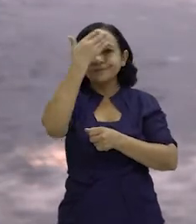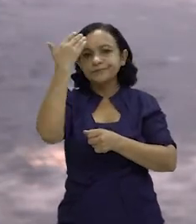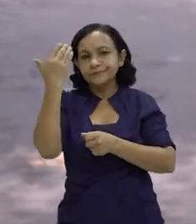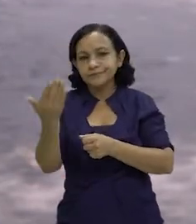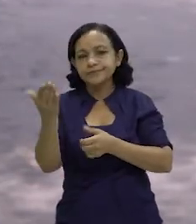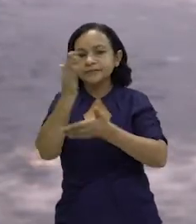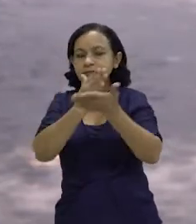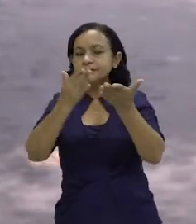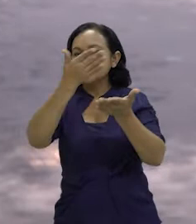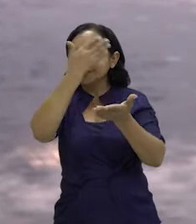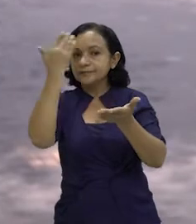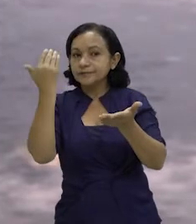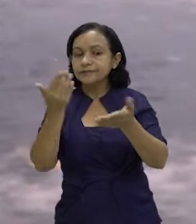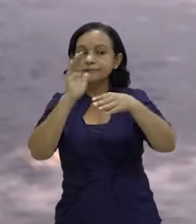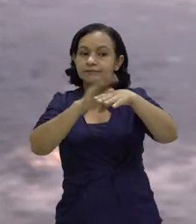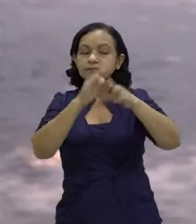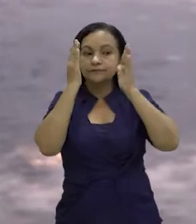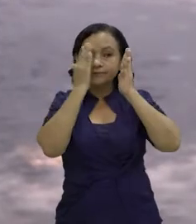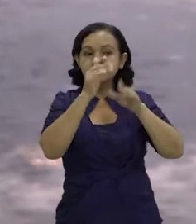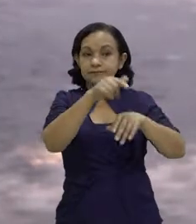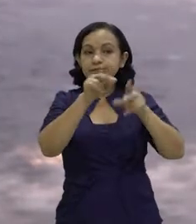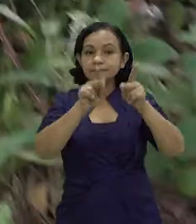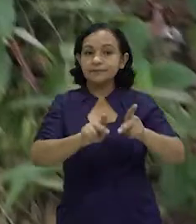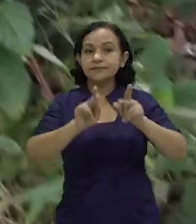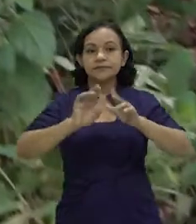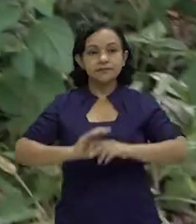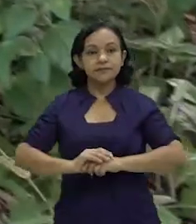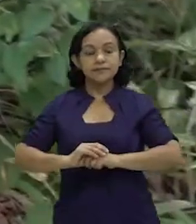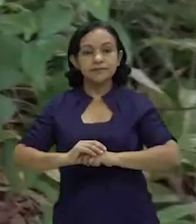quedan, entonces a veces se les olvida, hay que estar al pendiente, pues.